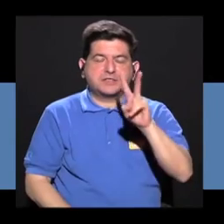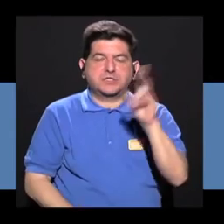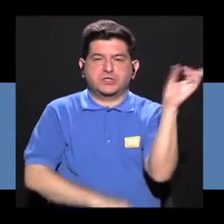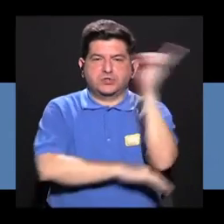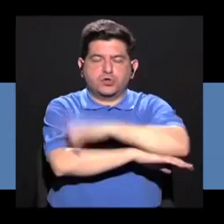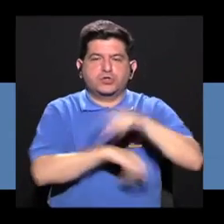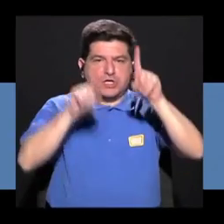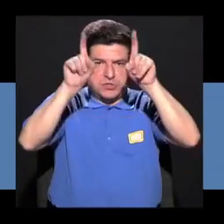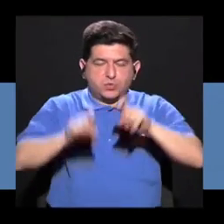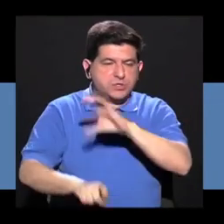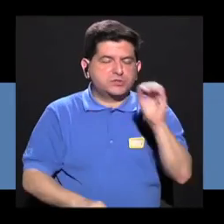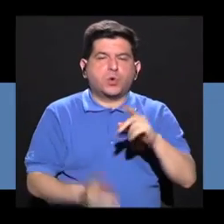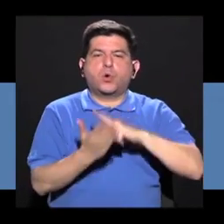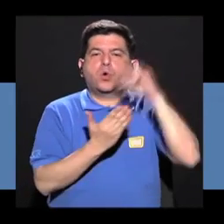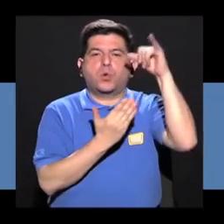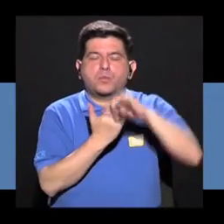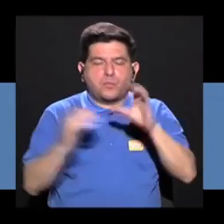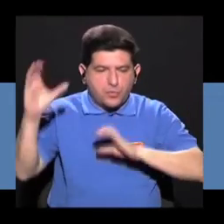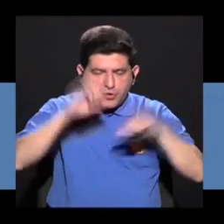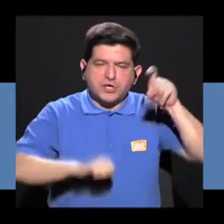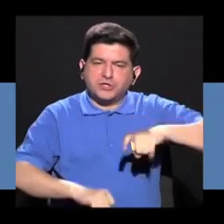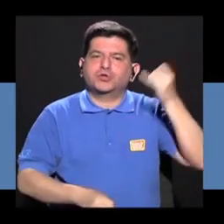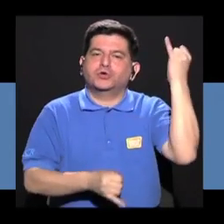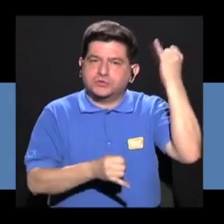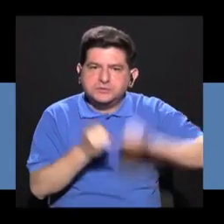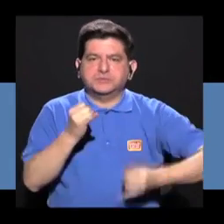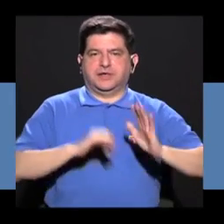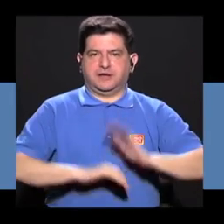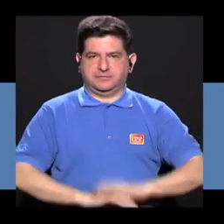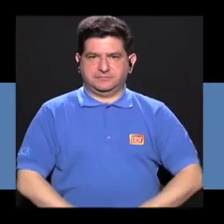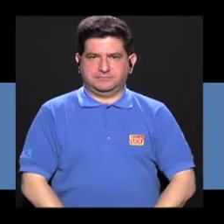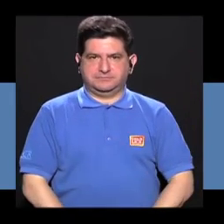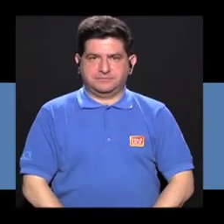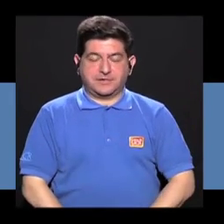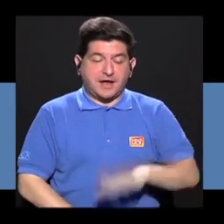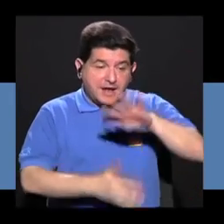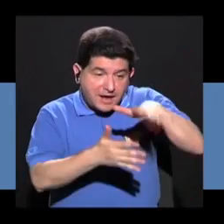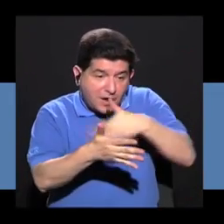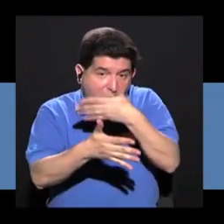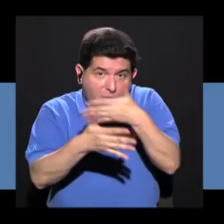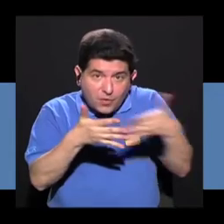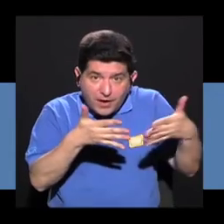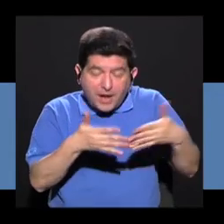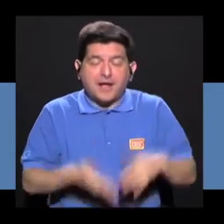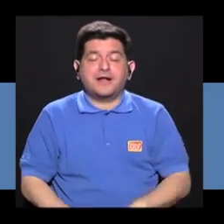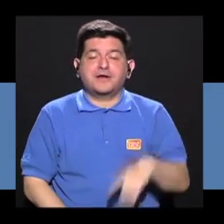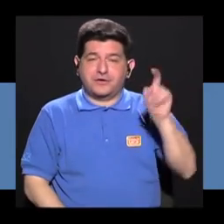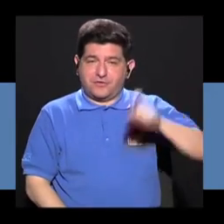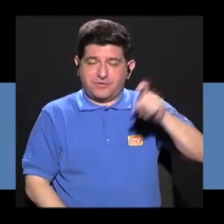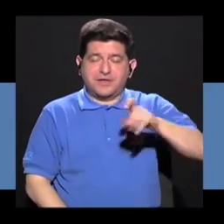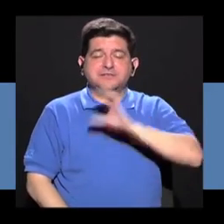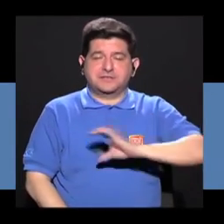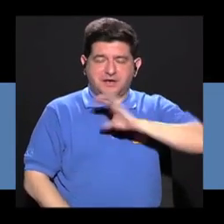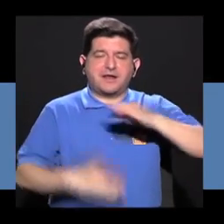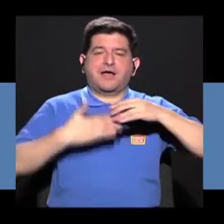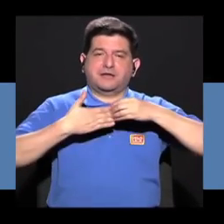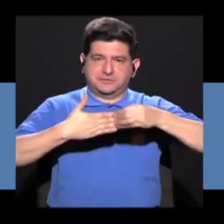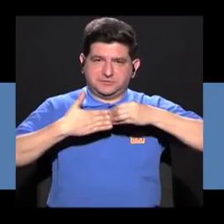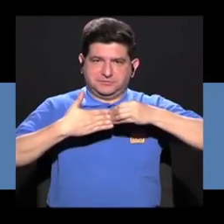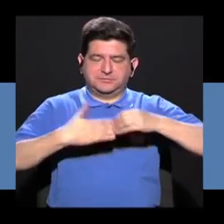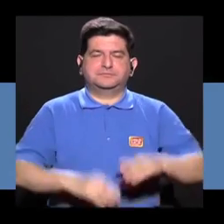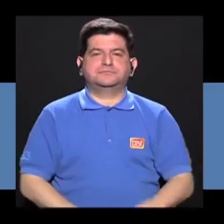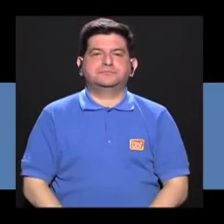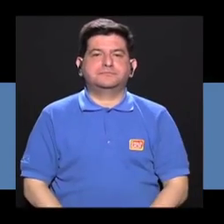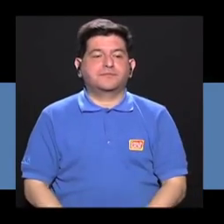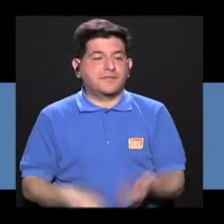o tengo un proyecto de ciencias y debo culminarlo. Entonces, en ese sentido, el horario de estudio debe ser bastante flexible.